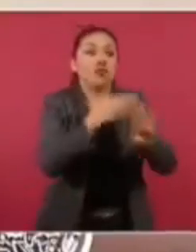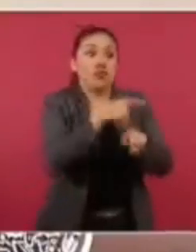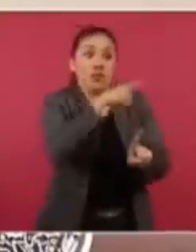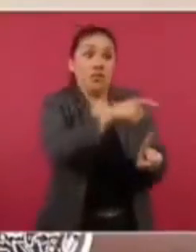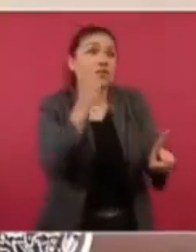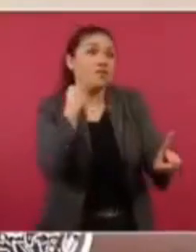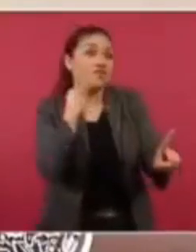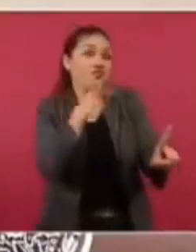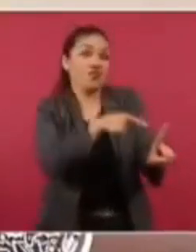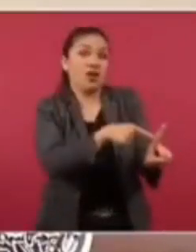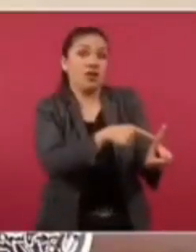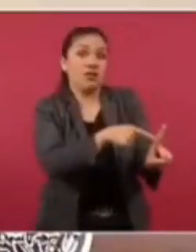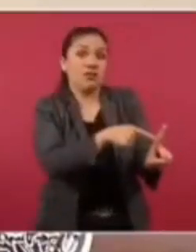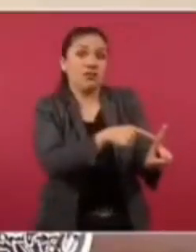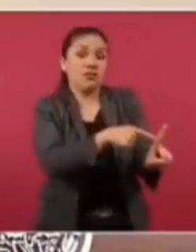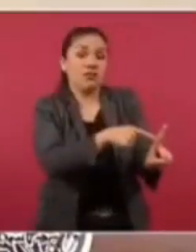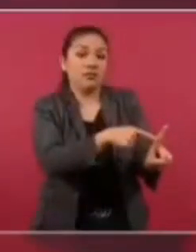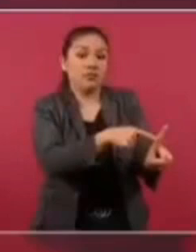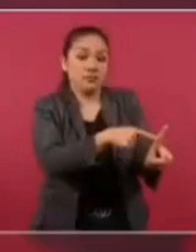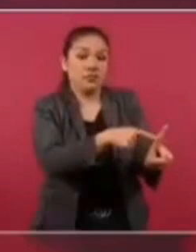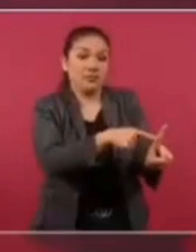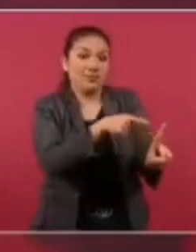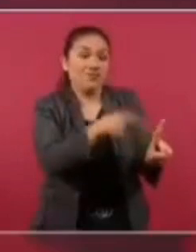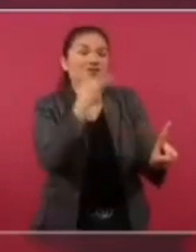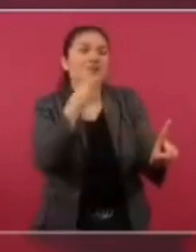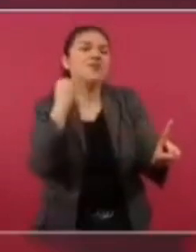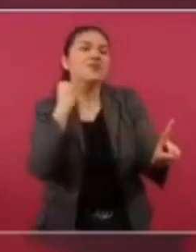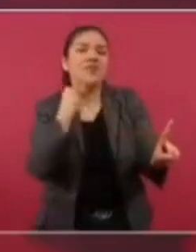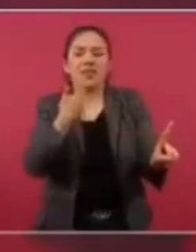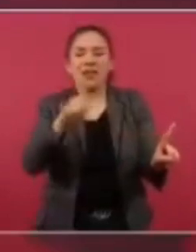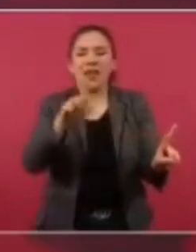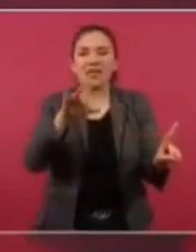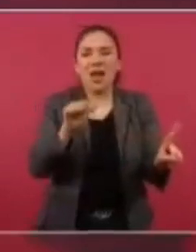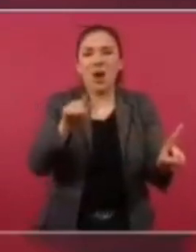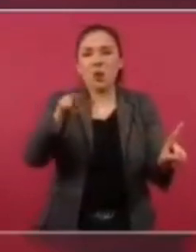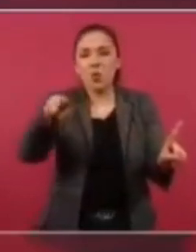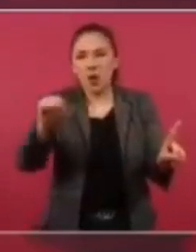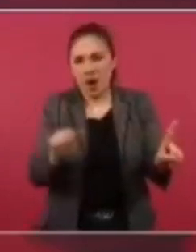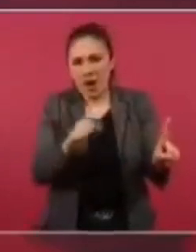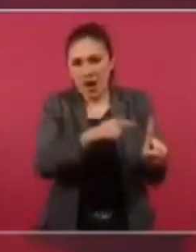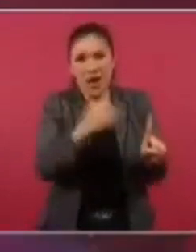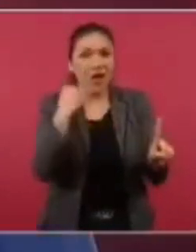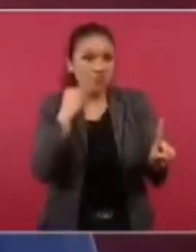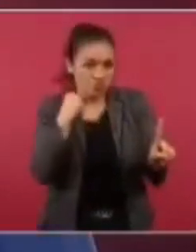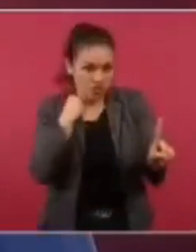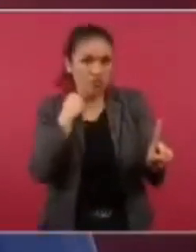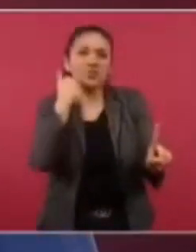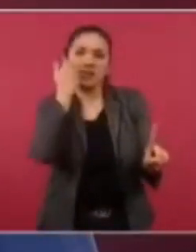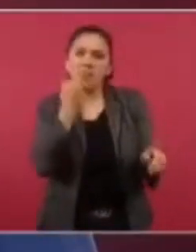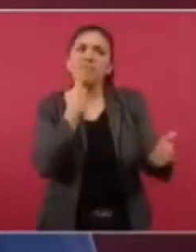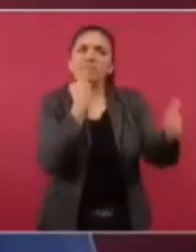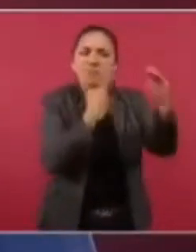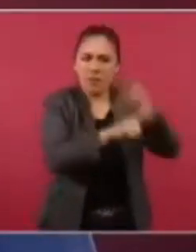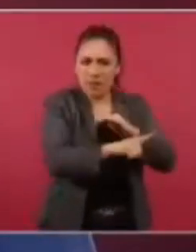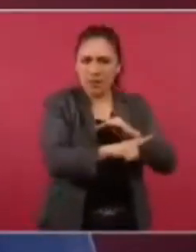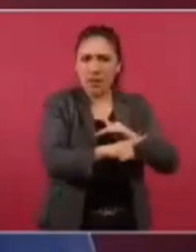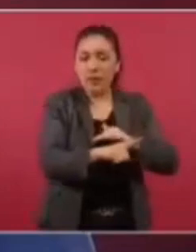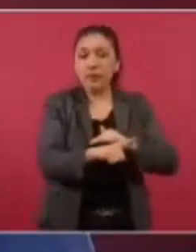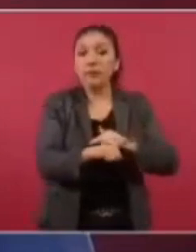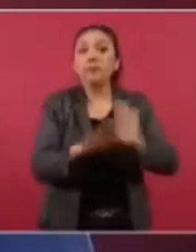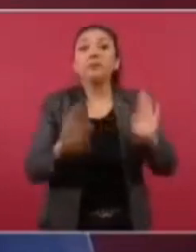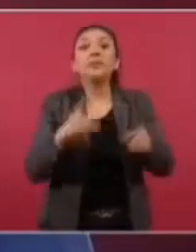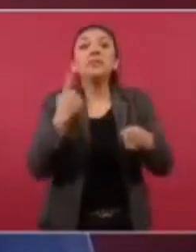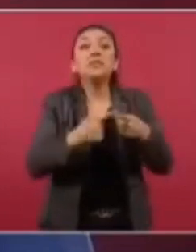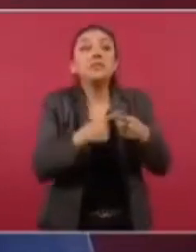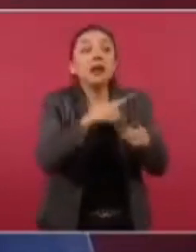de García Luna y de quiénes resulten